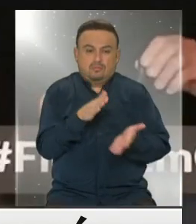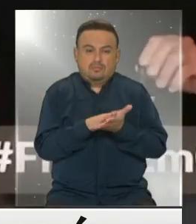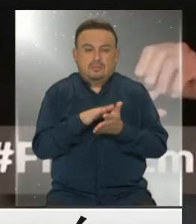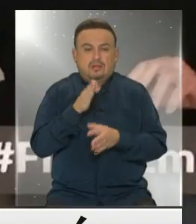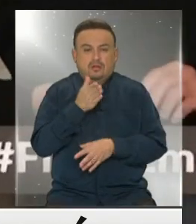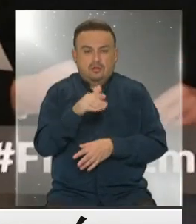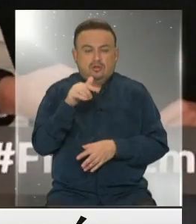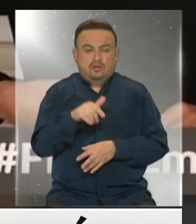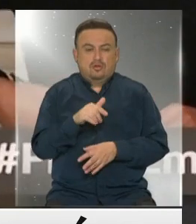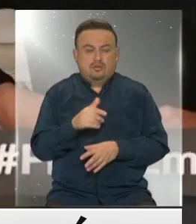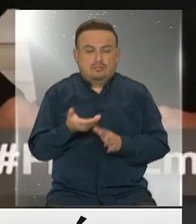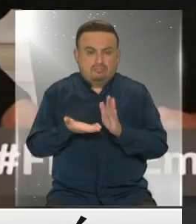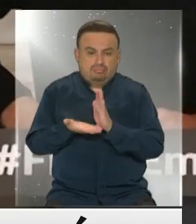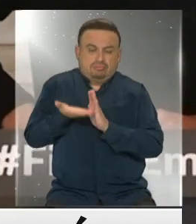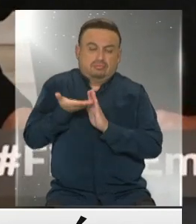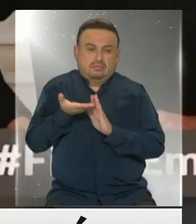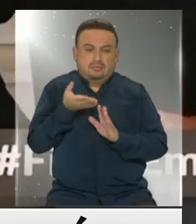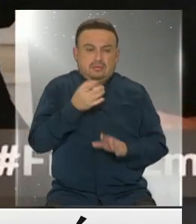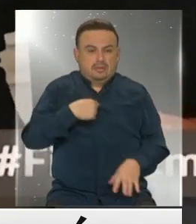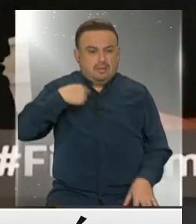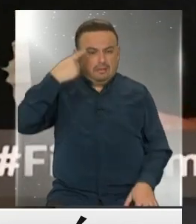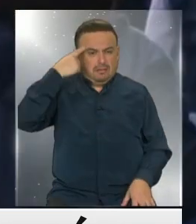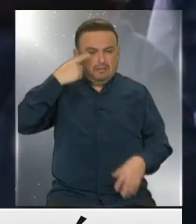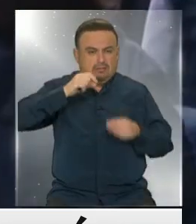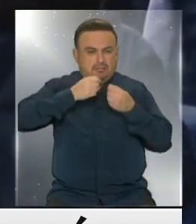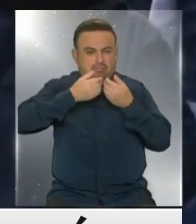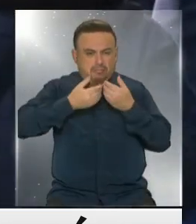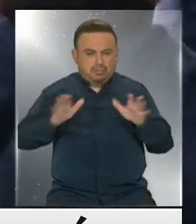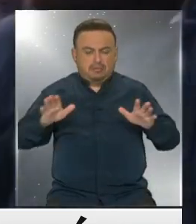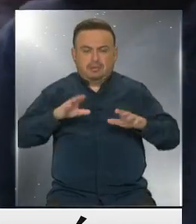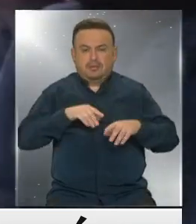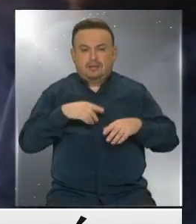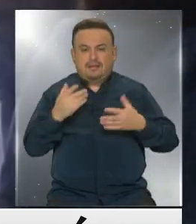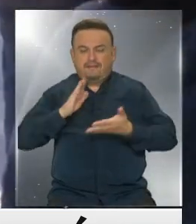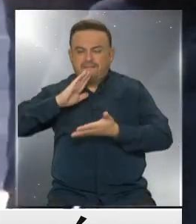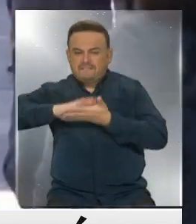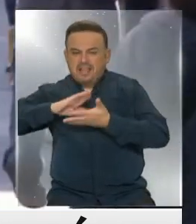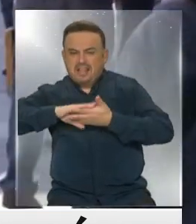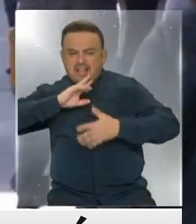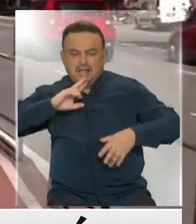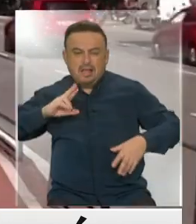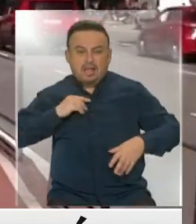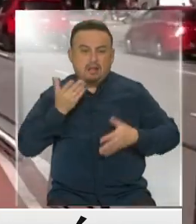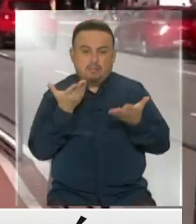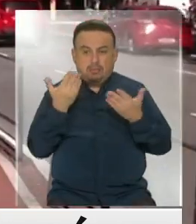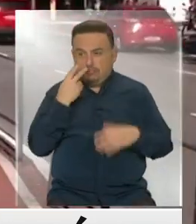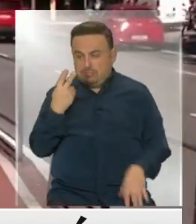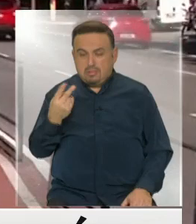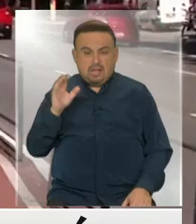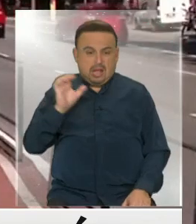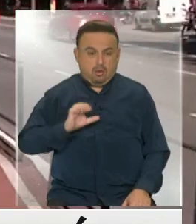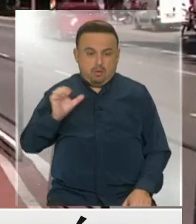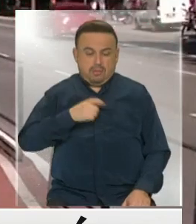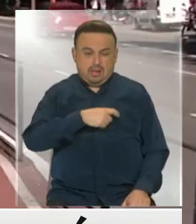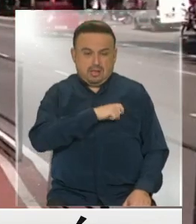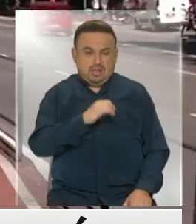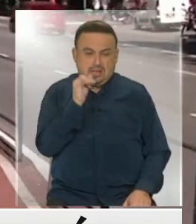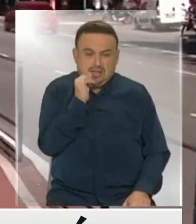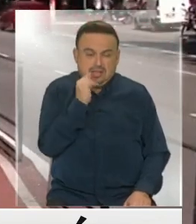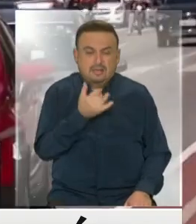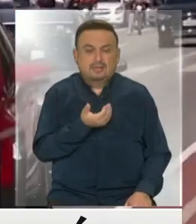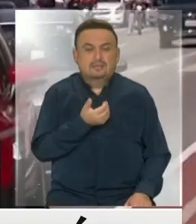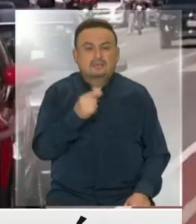sigue en aumento, esté pensando en la reapertura. Porque si uno ve el caso de Europa, con países que lo pasaron muy mal, como España e Italia,